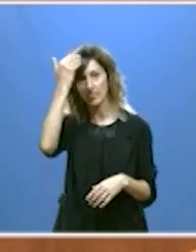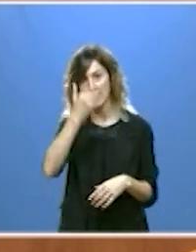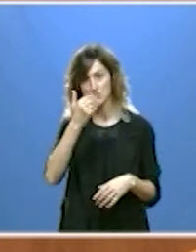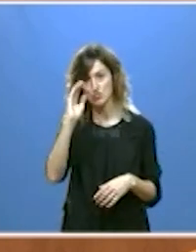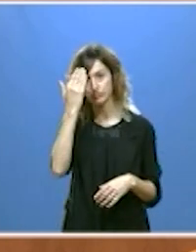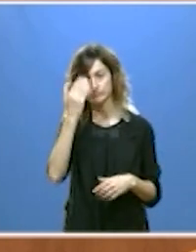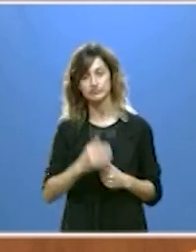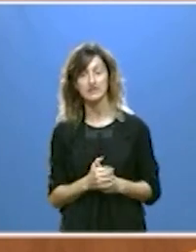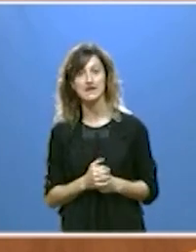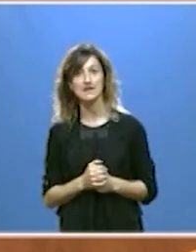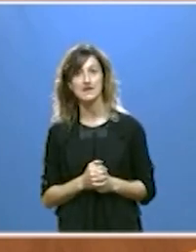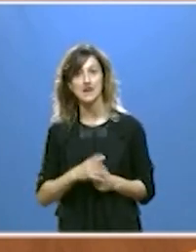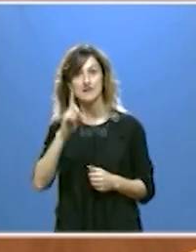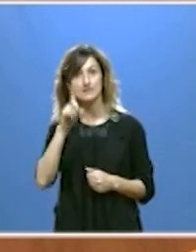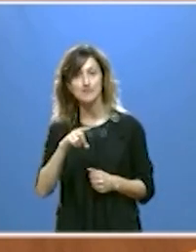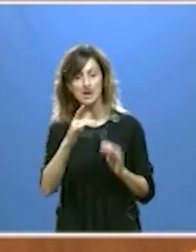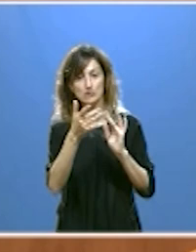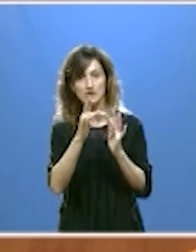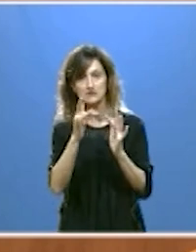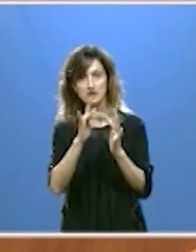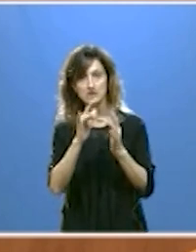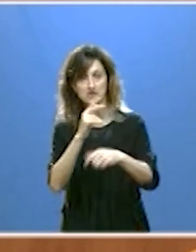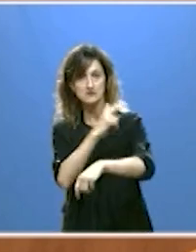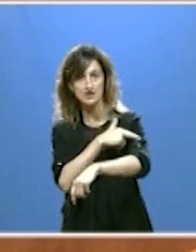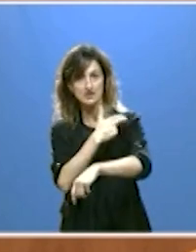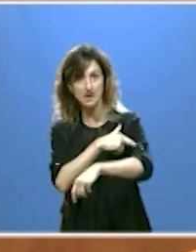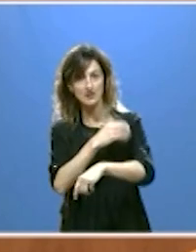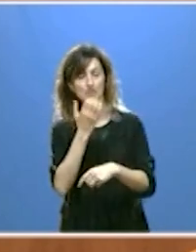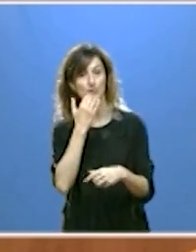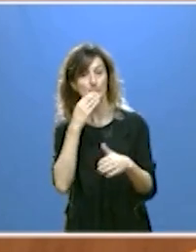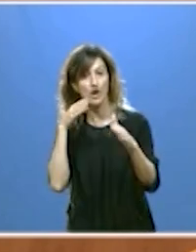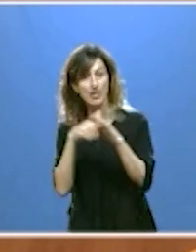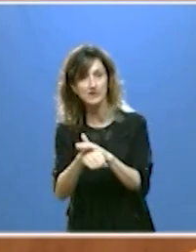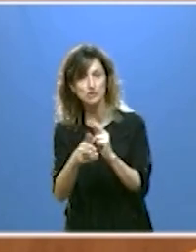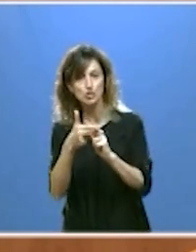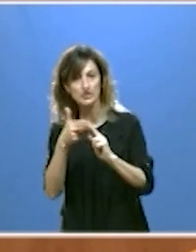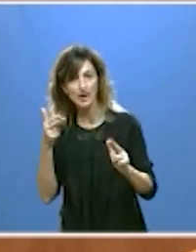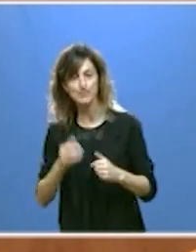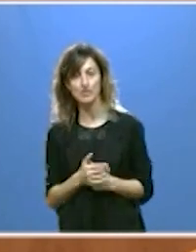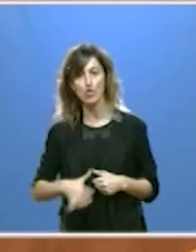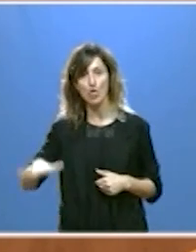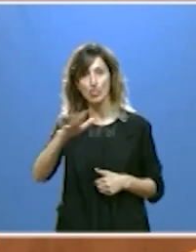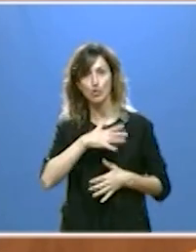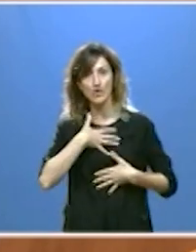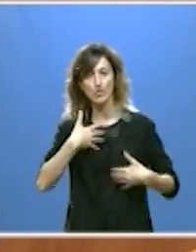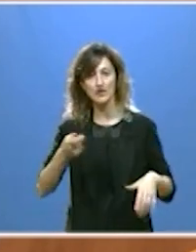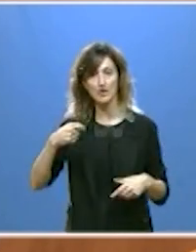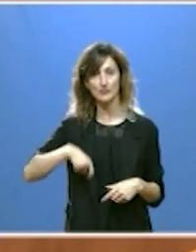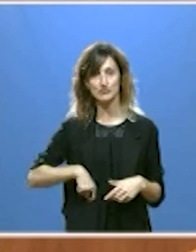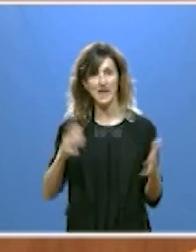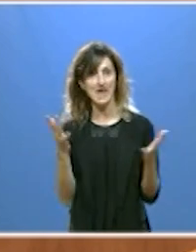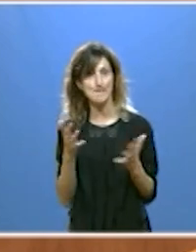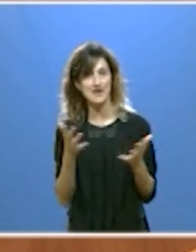también con más conectividad sanitaria que por ejemplo permita un acceso rápido y en cualquier lugar de los profesionales de